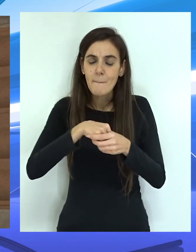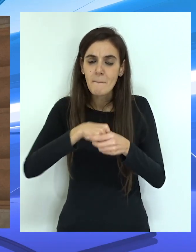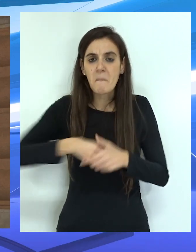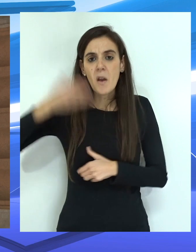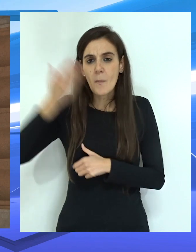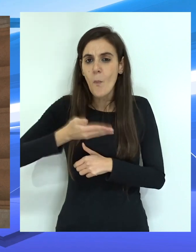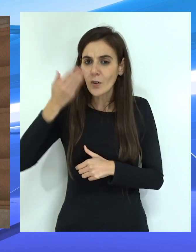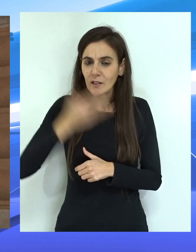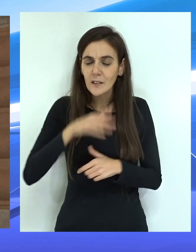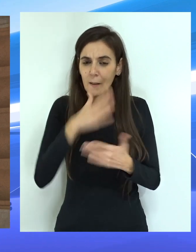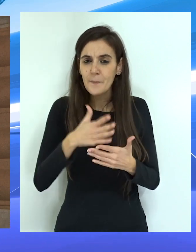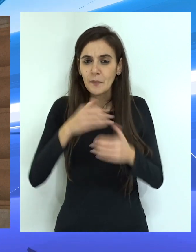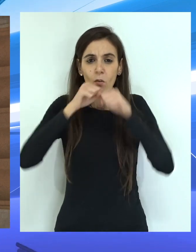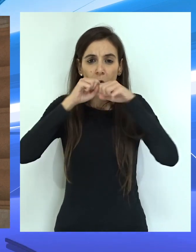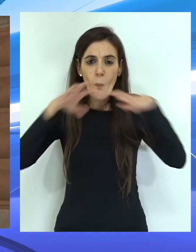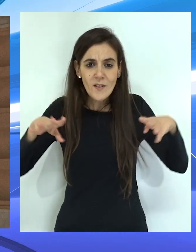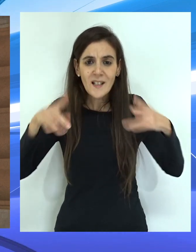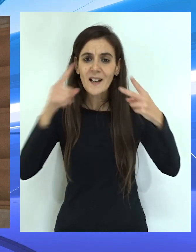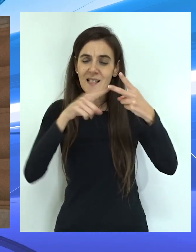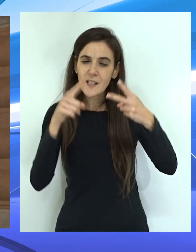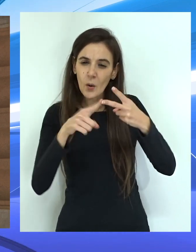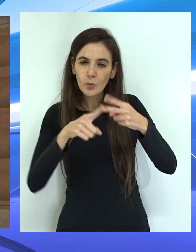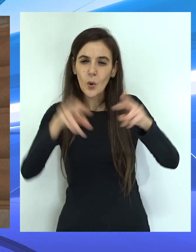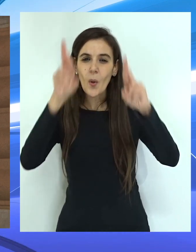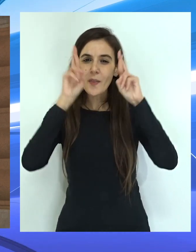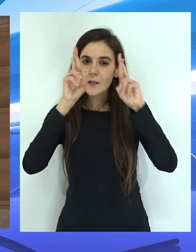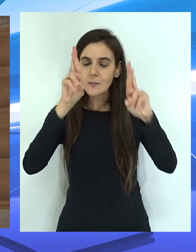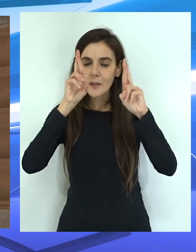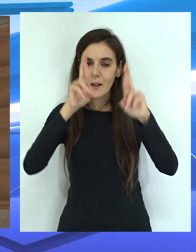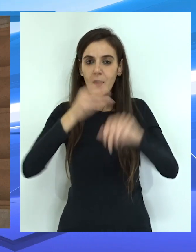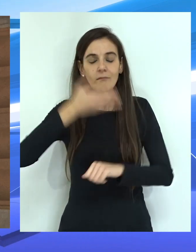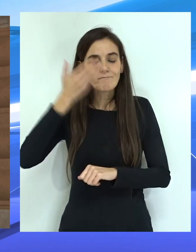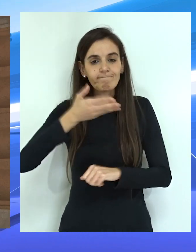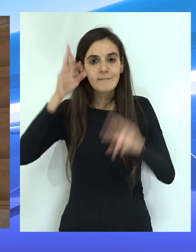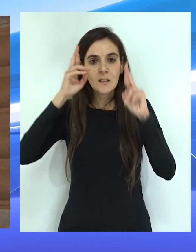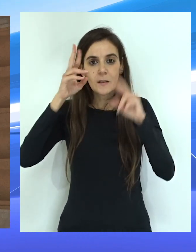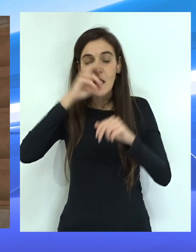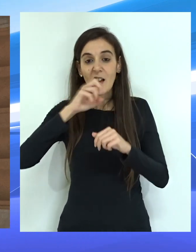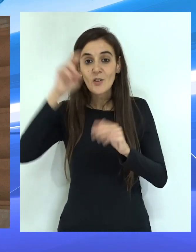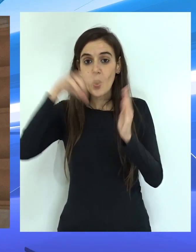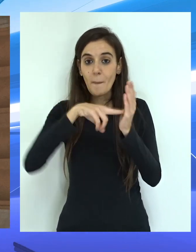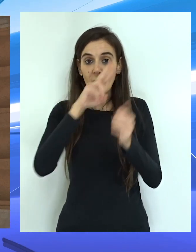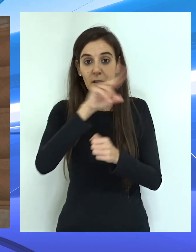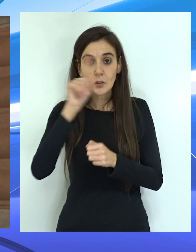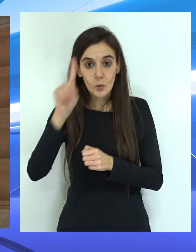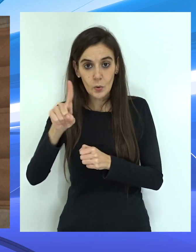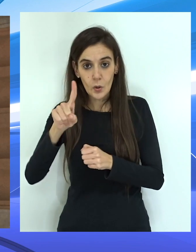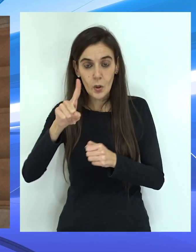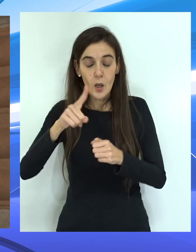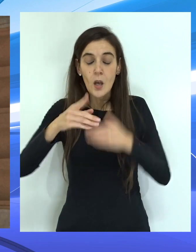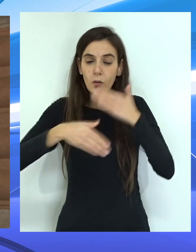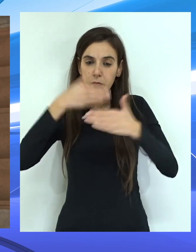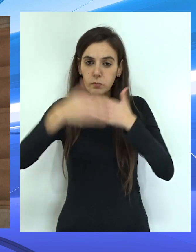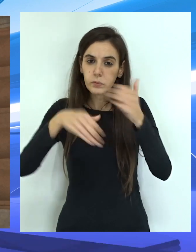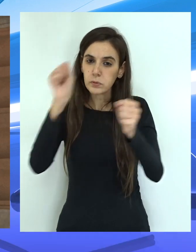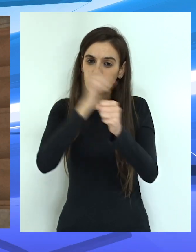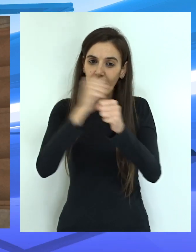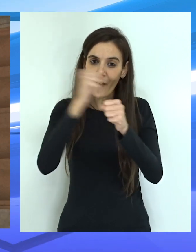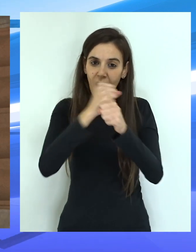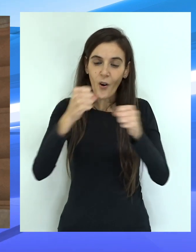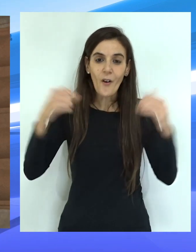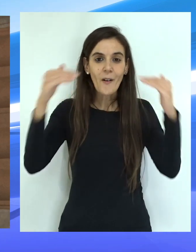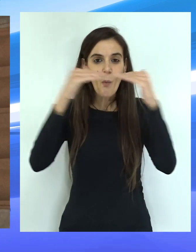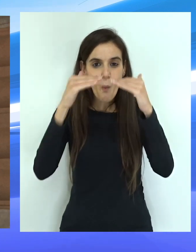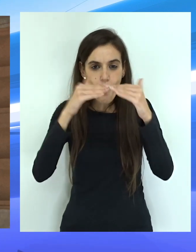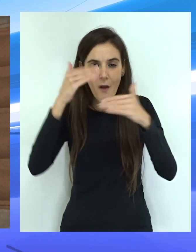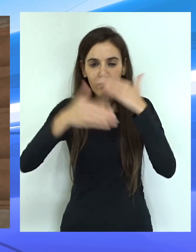sociedad y un mensaje, en segundo lugar, de esperanza, de esperanza en el 2021, que sigamos en esa misma línea, que todos